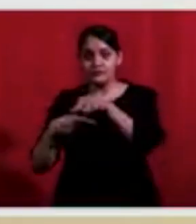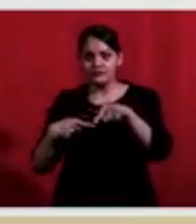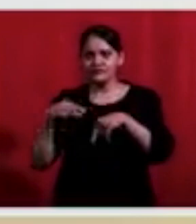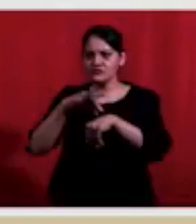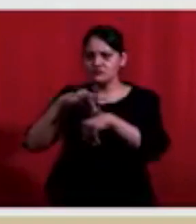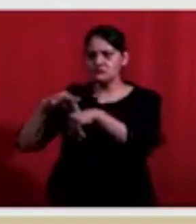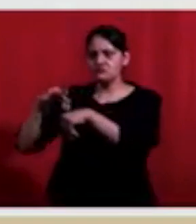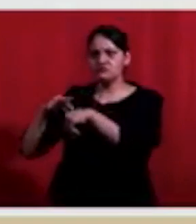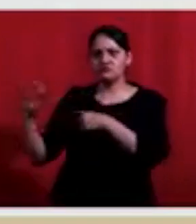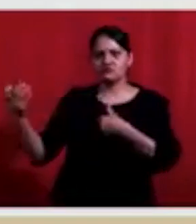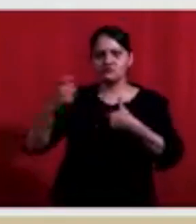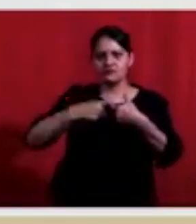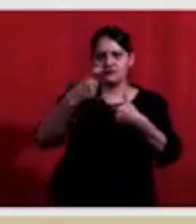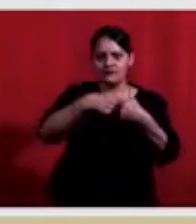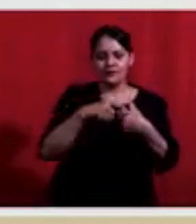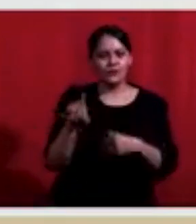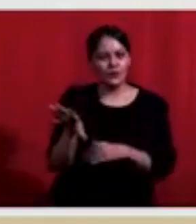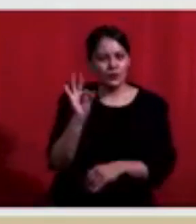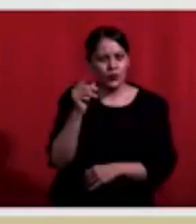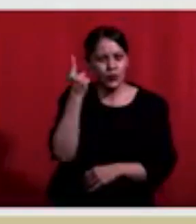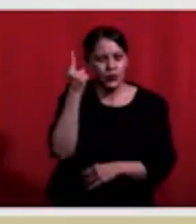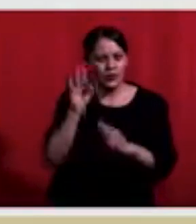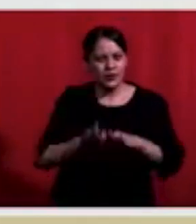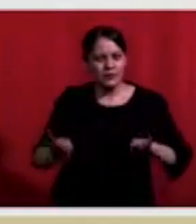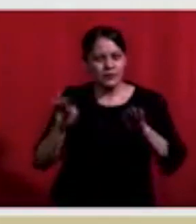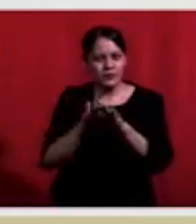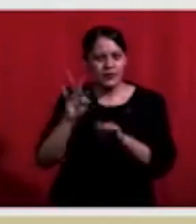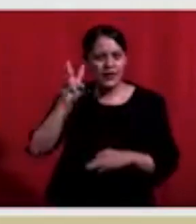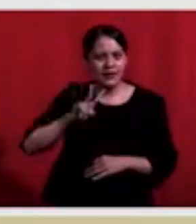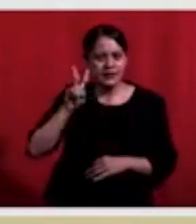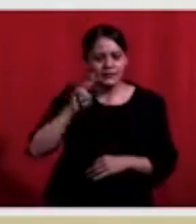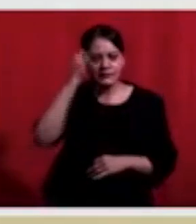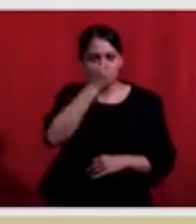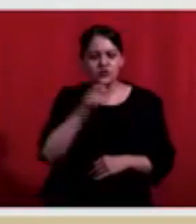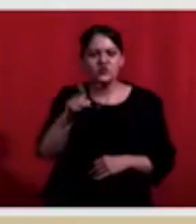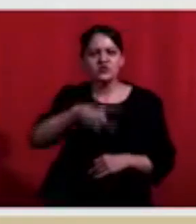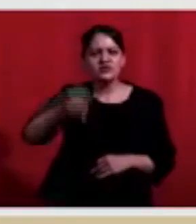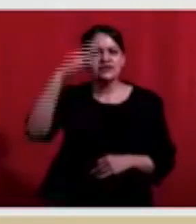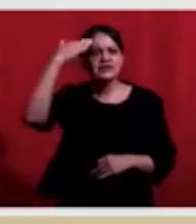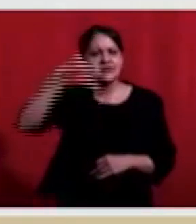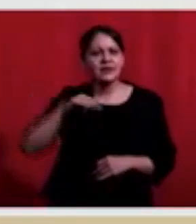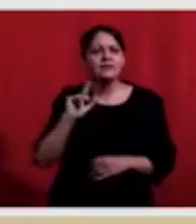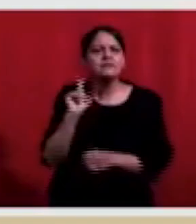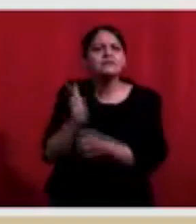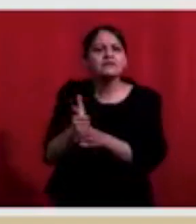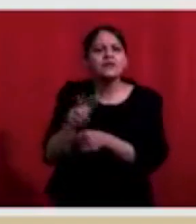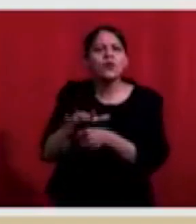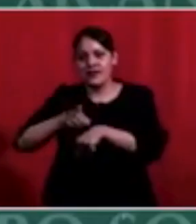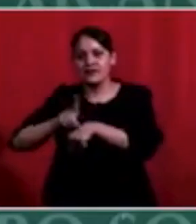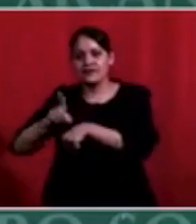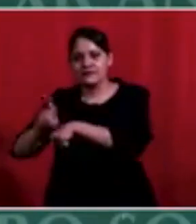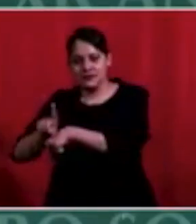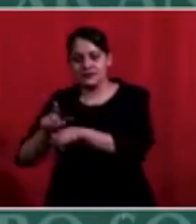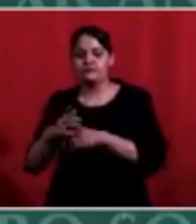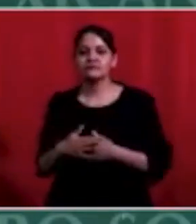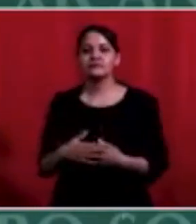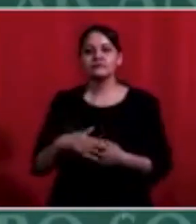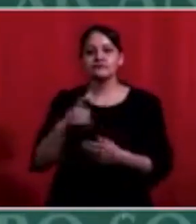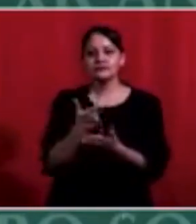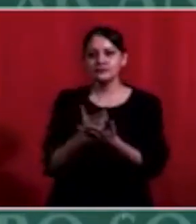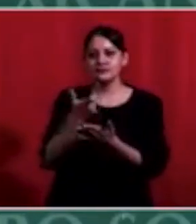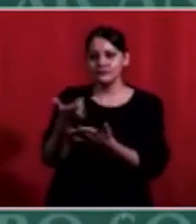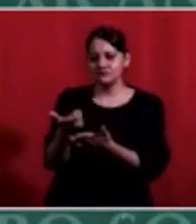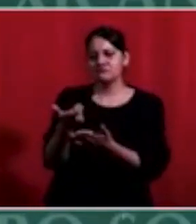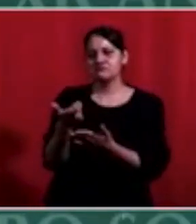Familiar. Al presentar los avances de la segunda fase de la prueba piloto para afiliación de las personas trabajadoras del hogar, mediante la cual se